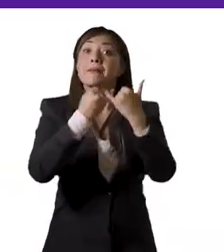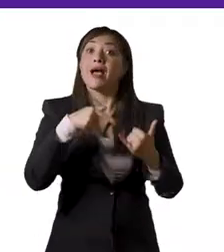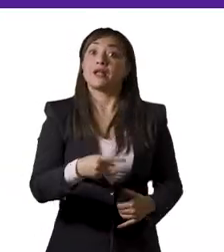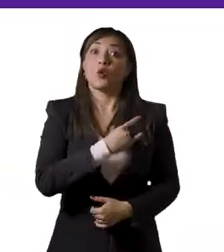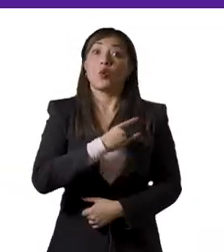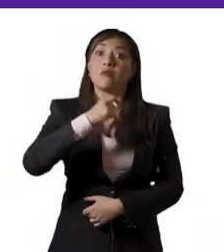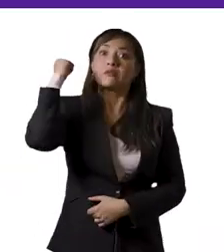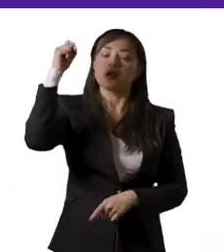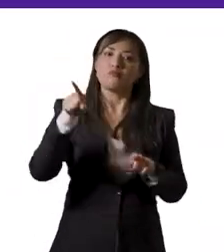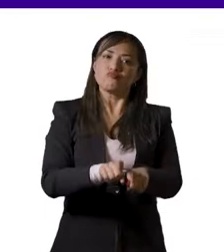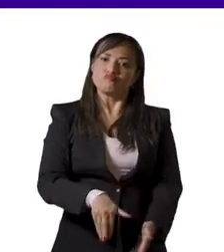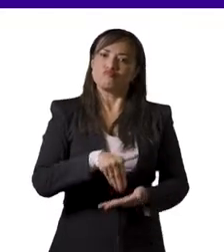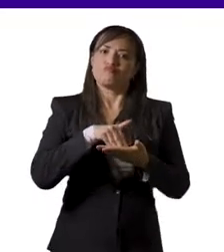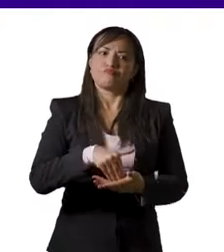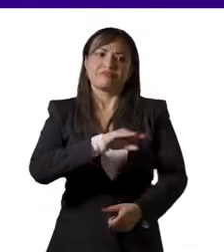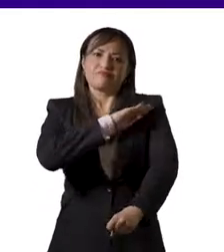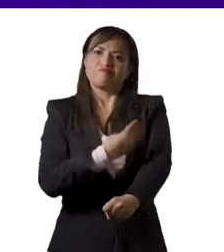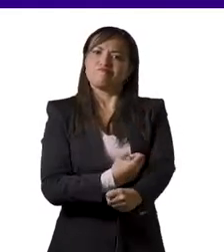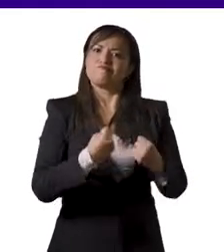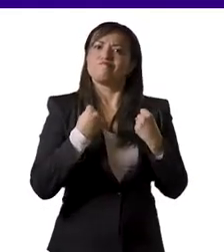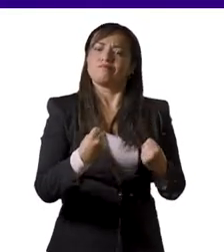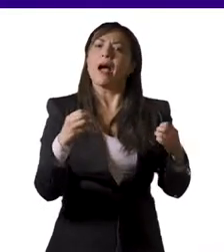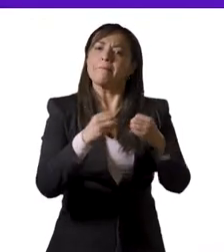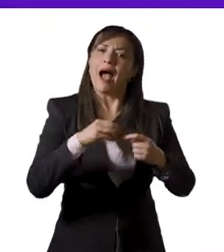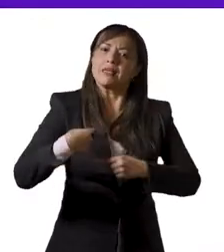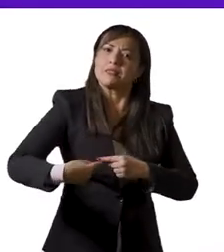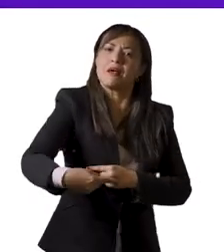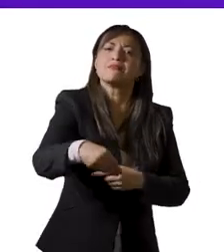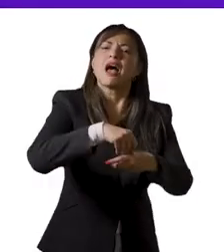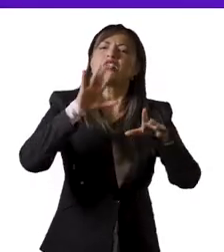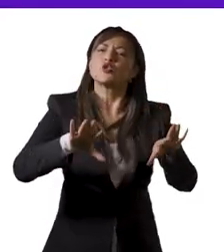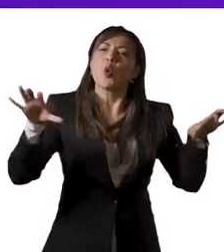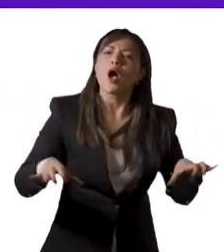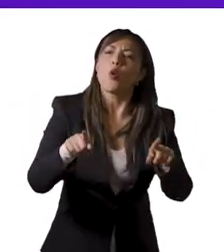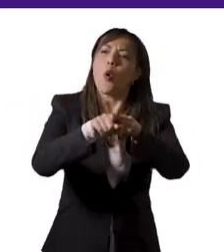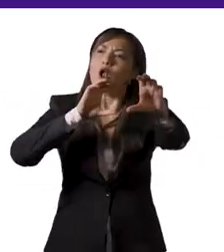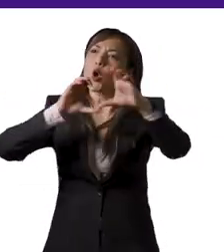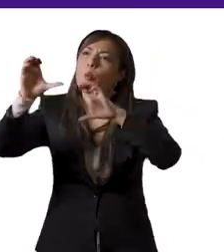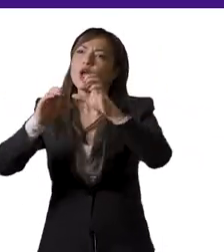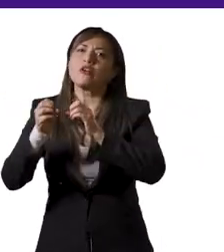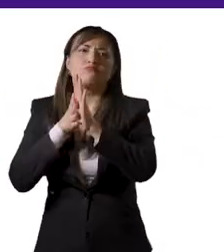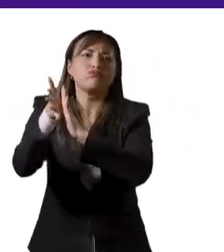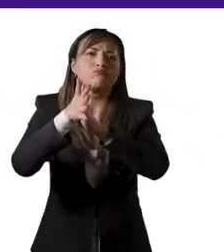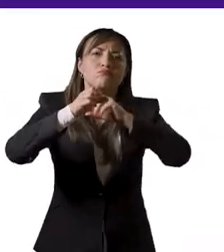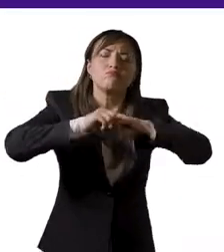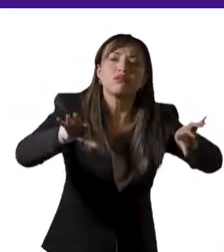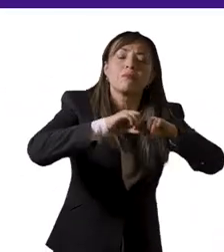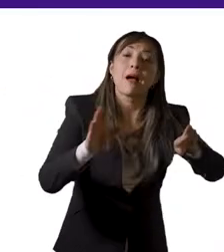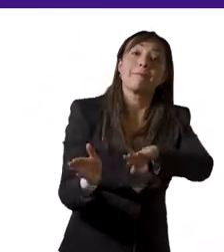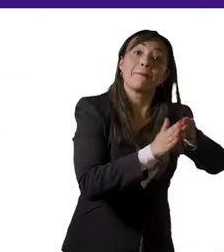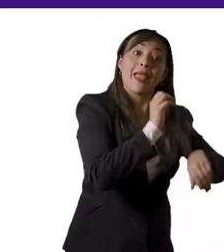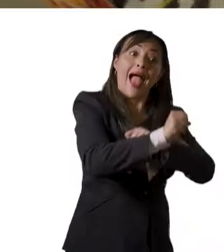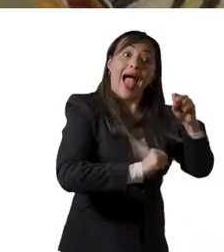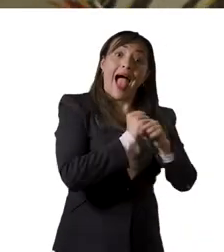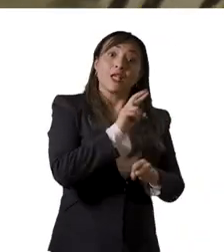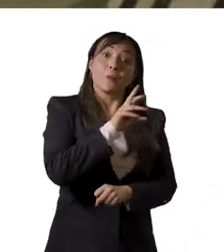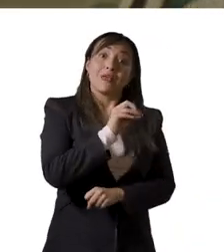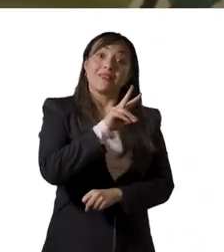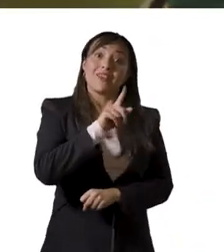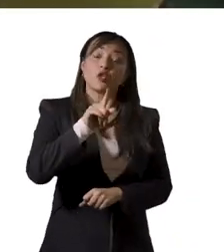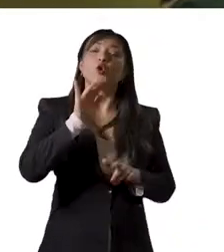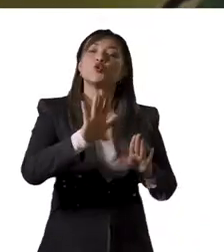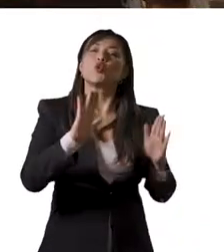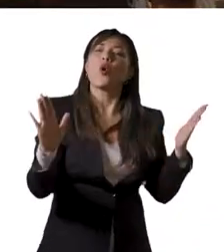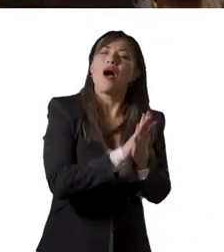imagen institucional se consolida, fortalece y posiciona cada vez más con estas acciones de comunicación UNAL. Durante el